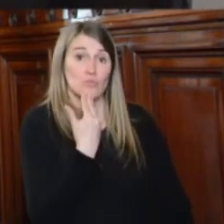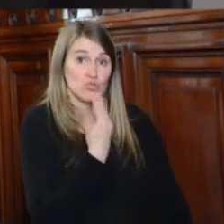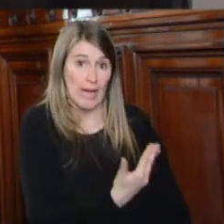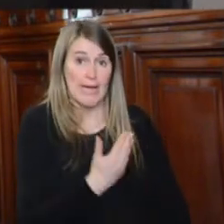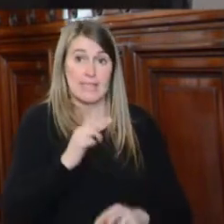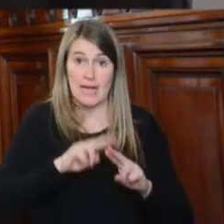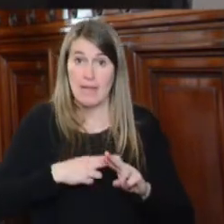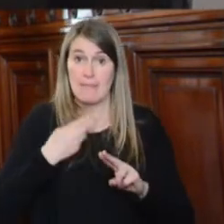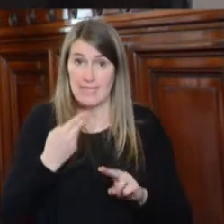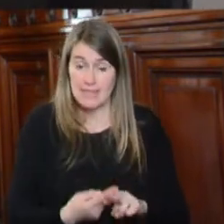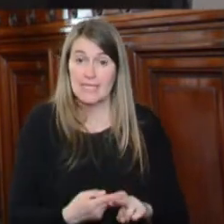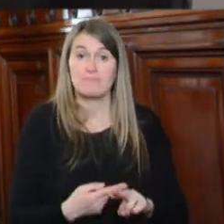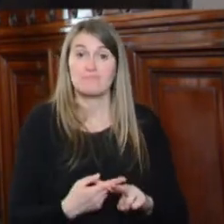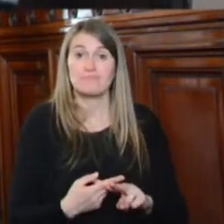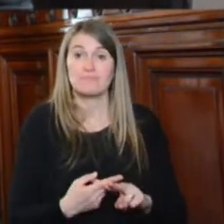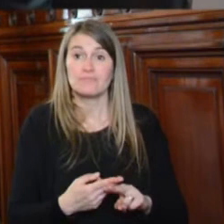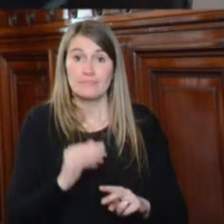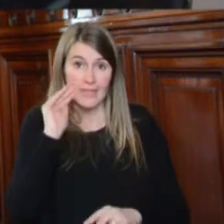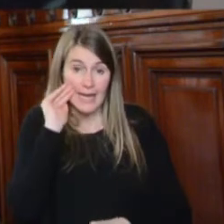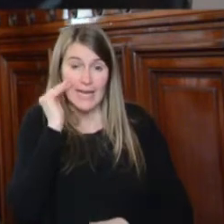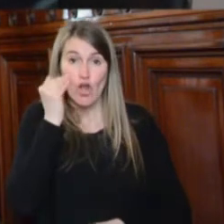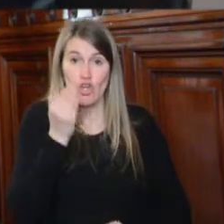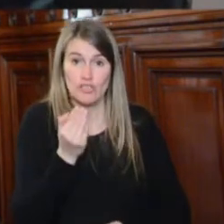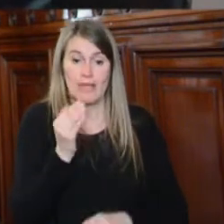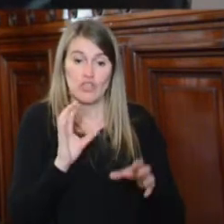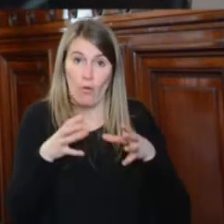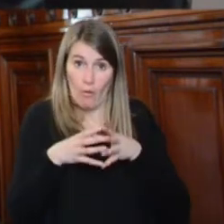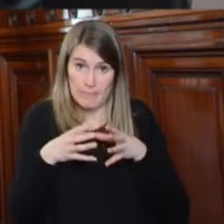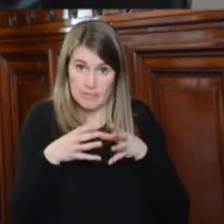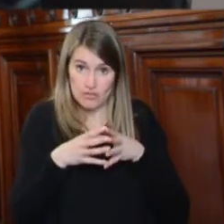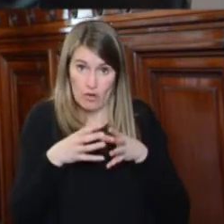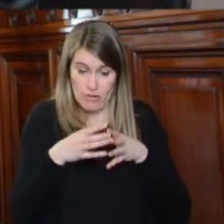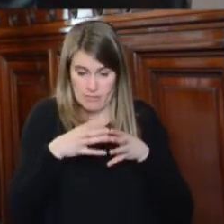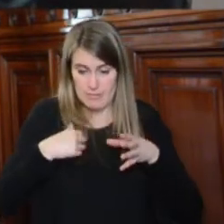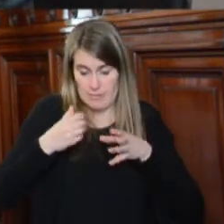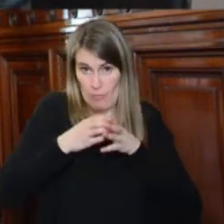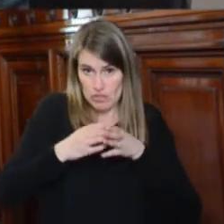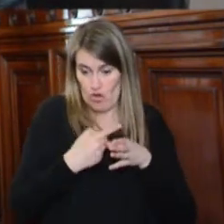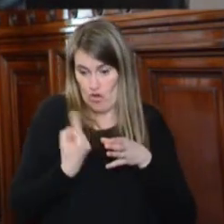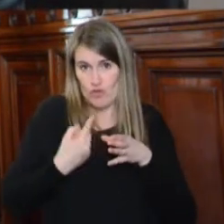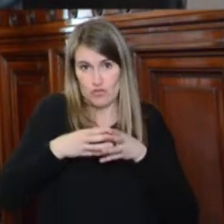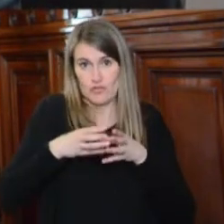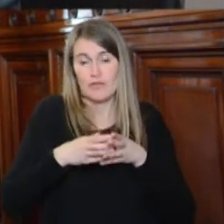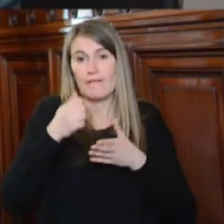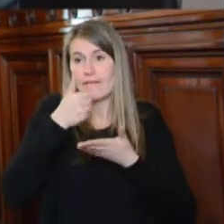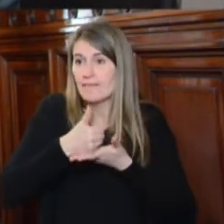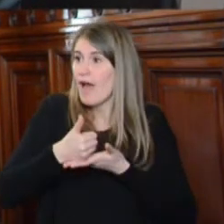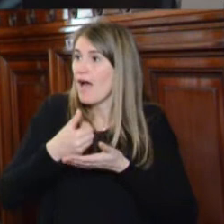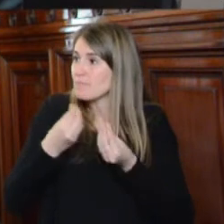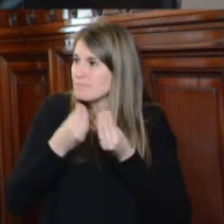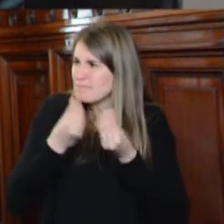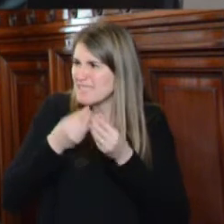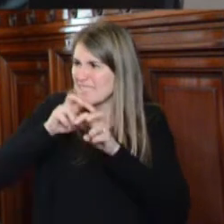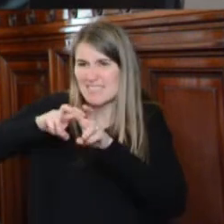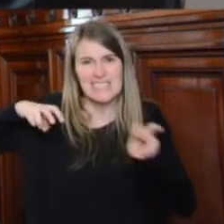Reiterar, recalcar, el reconocimiento de la Comisión a la presencia tan nutrida y a la vez